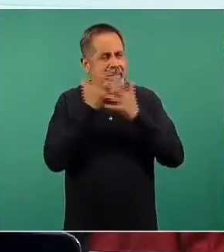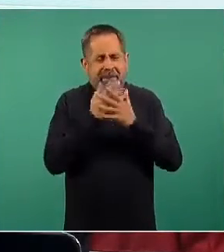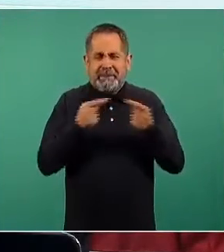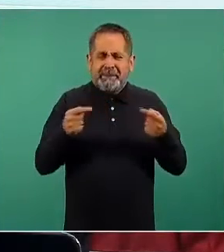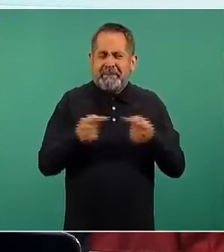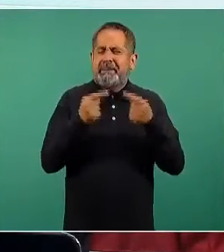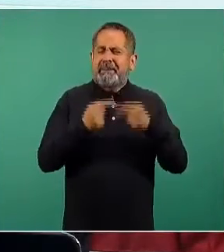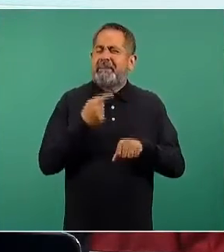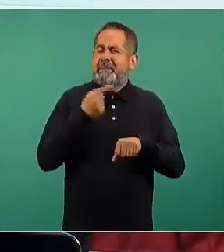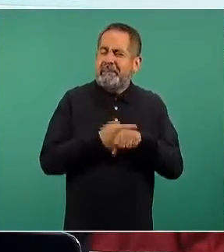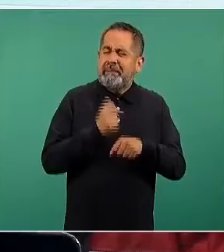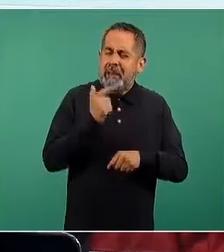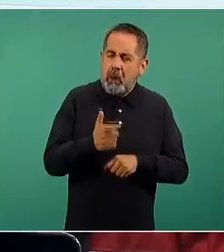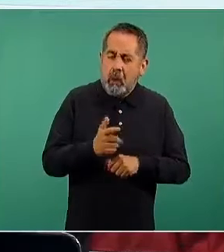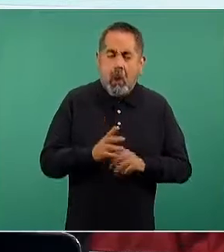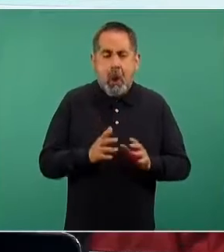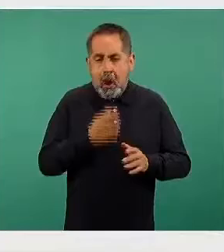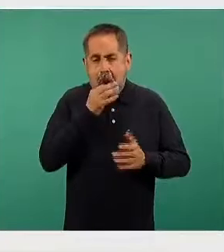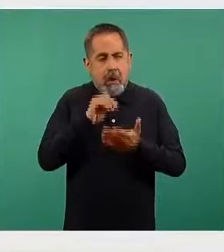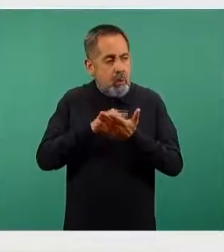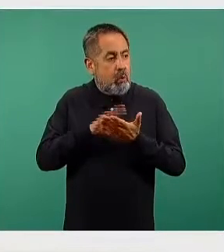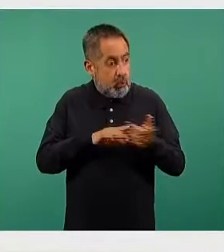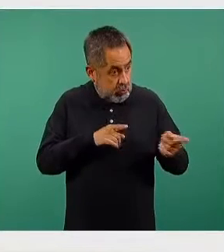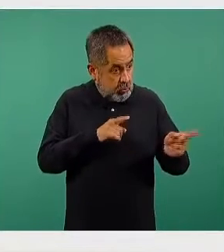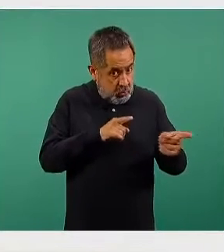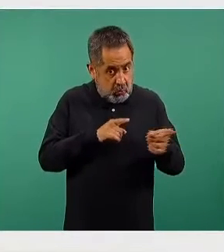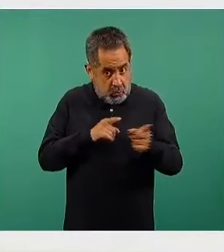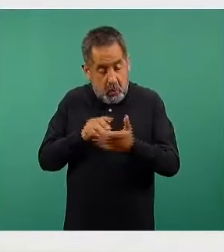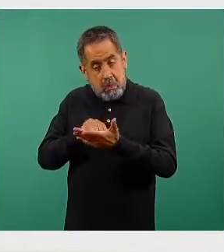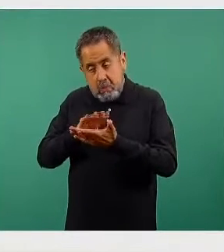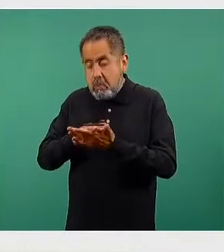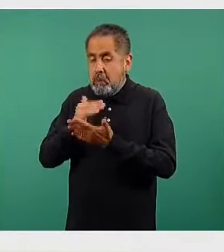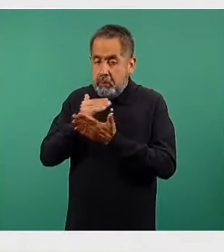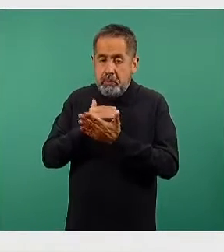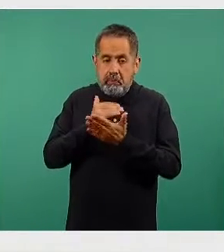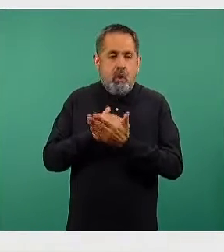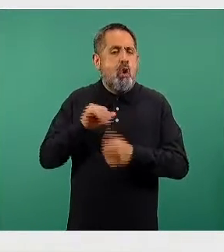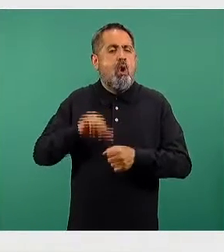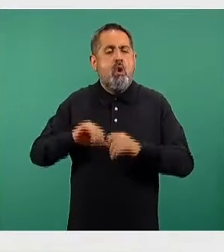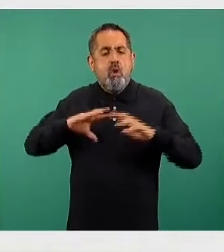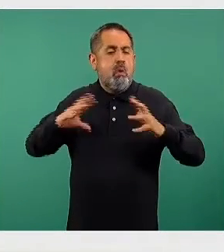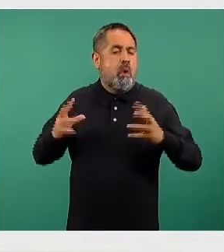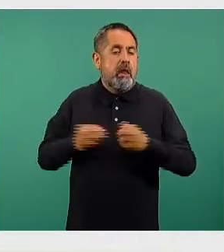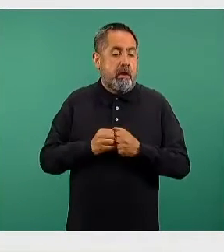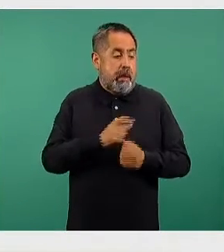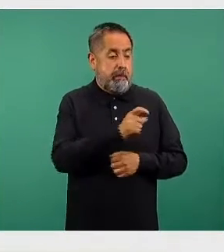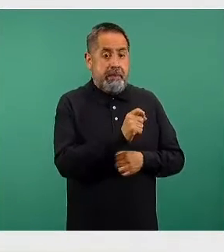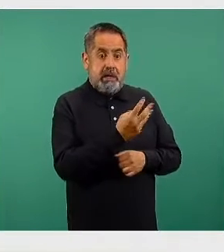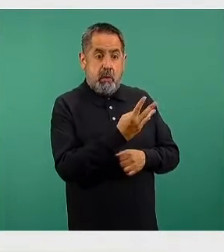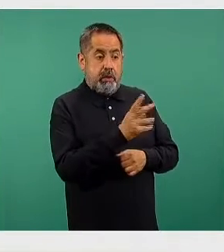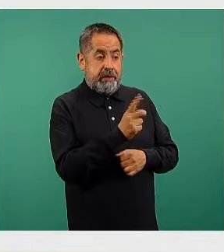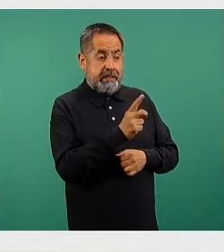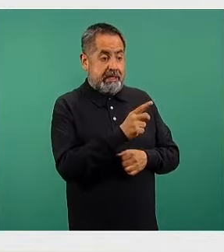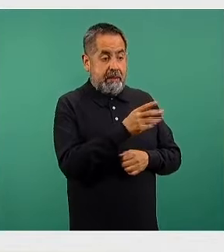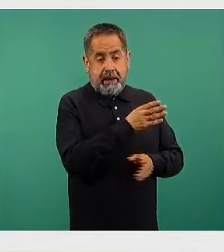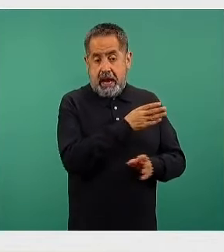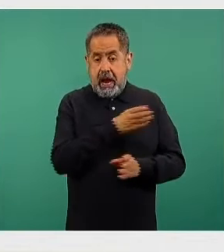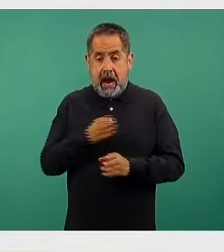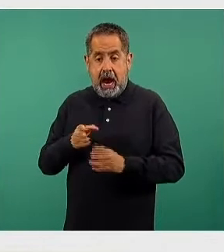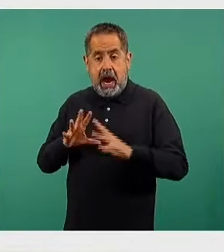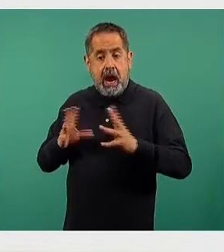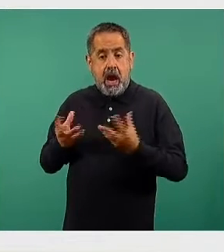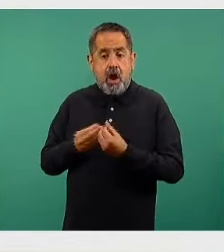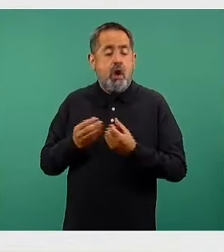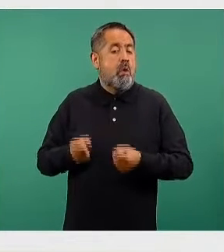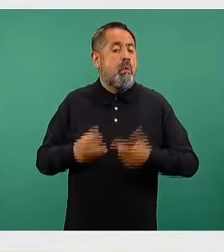Sabemos que día con día se van notificando más eventos. Para el día de hoy, los eventos acumulados desde el veinticuatro de diciembre del año pasado que